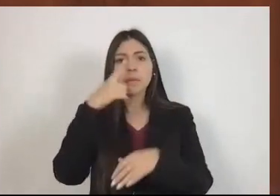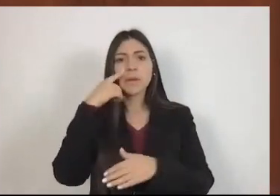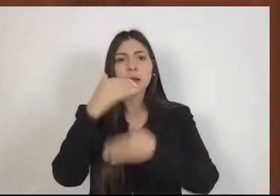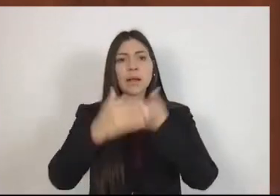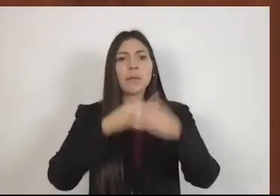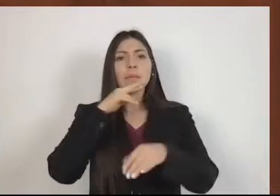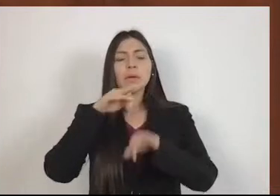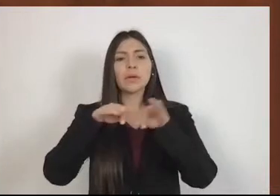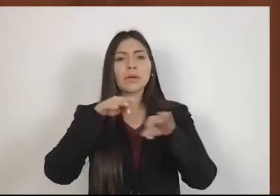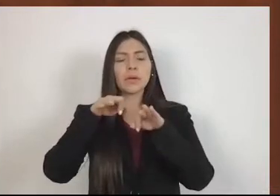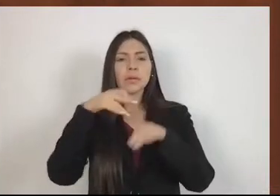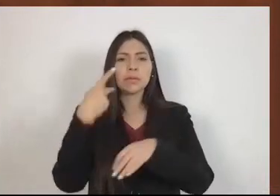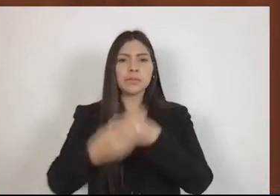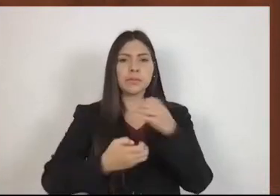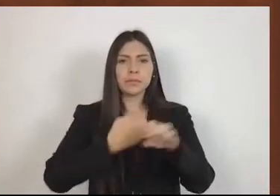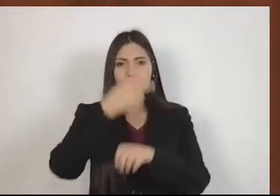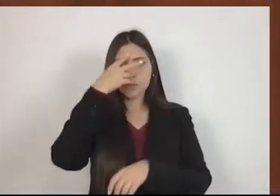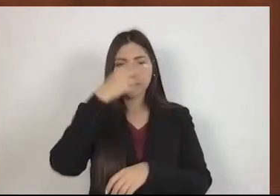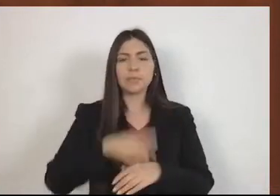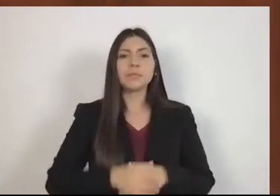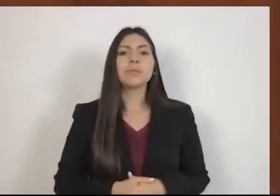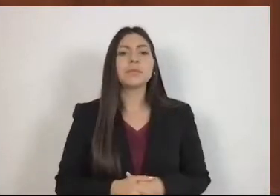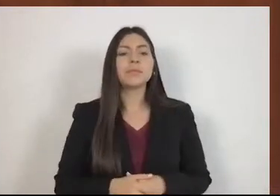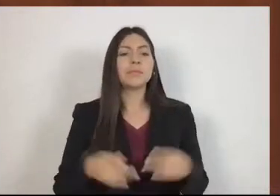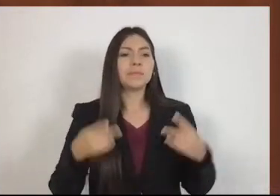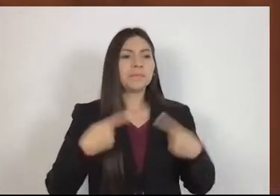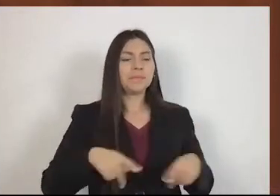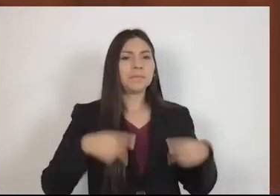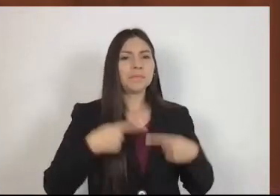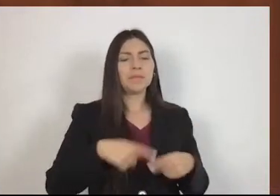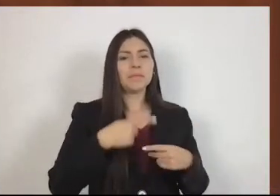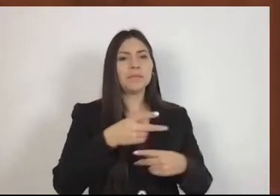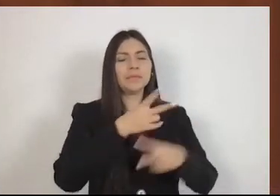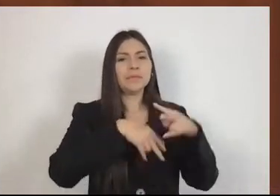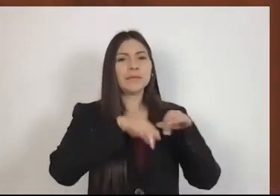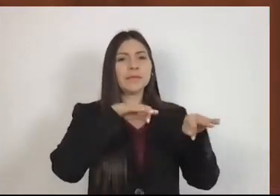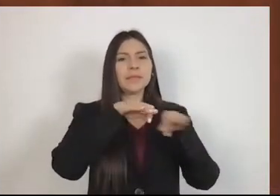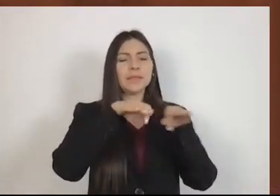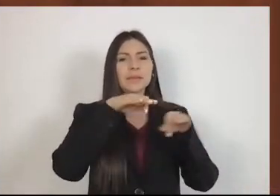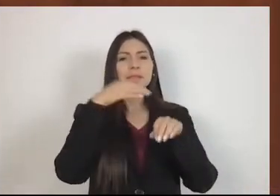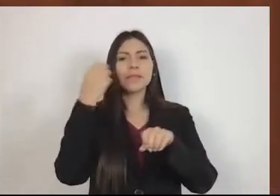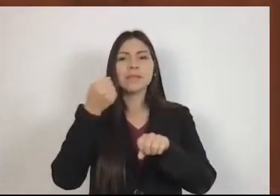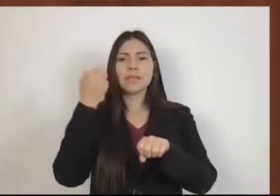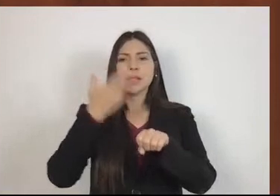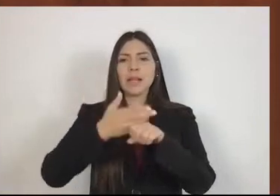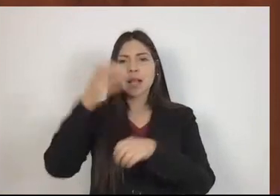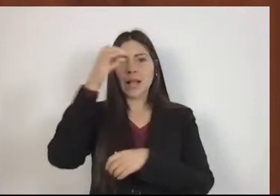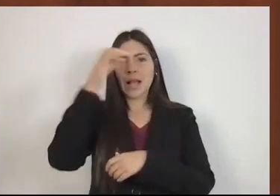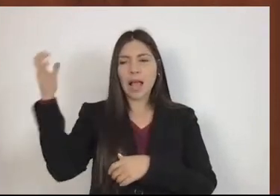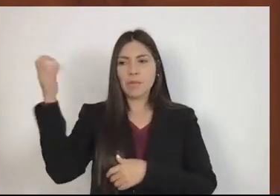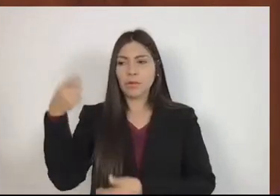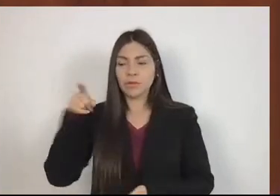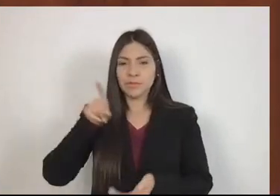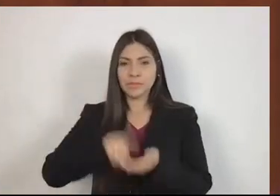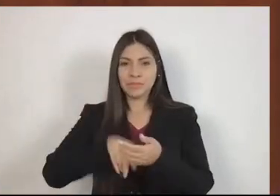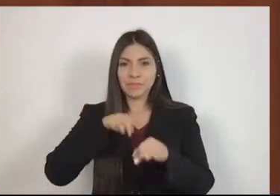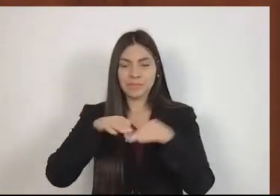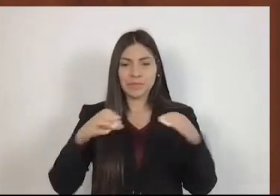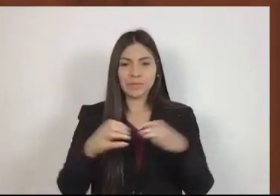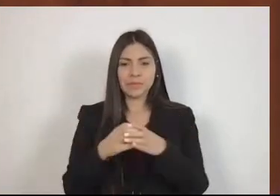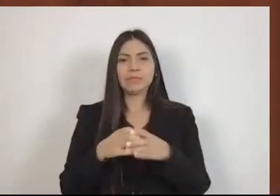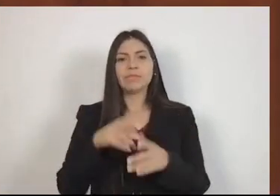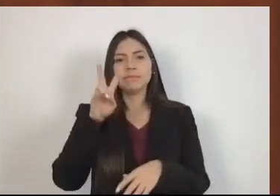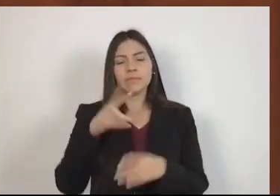Agradezco la presencia de los servidores públicos de la Secretaría del Campo, a quienes reconozco su apoyo para